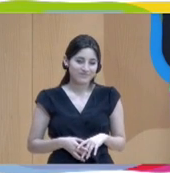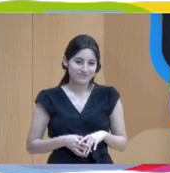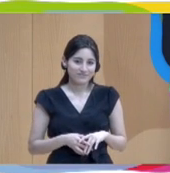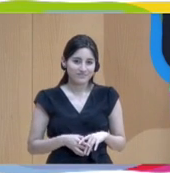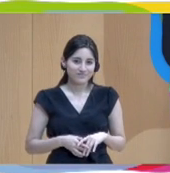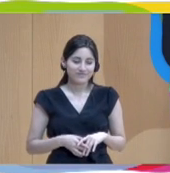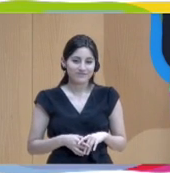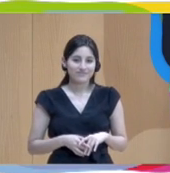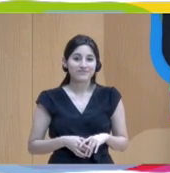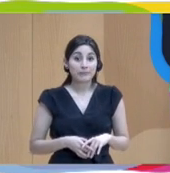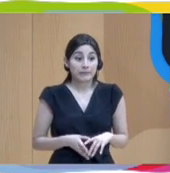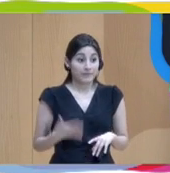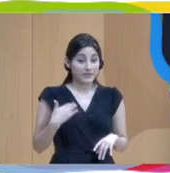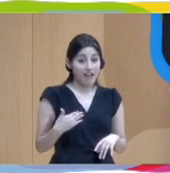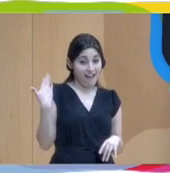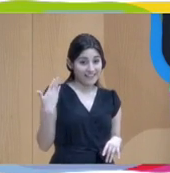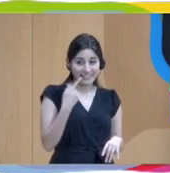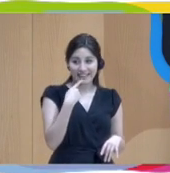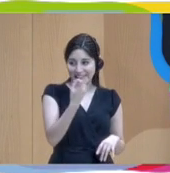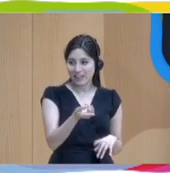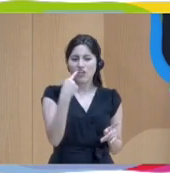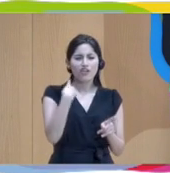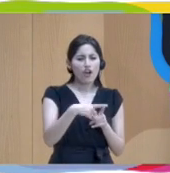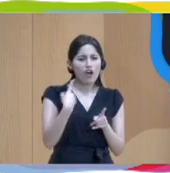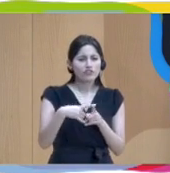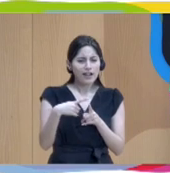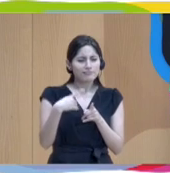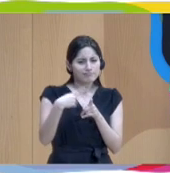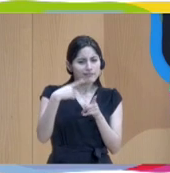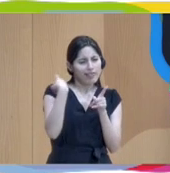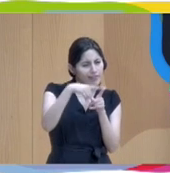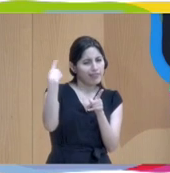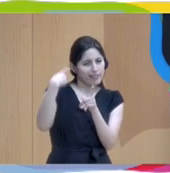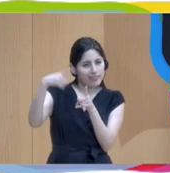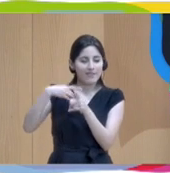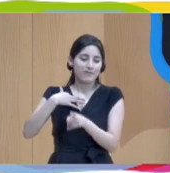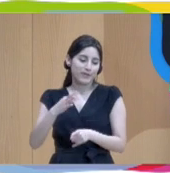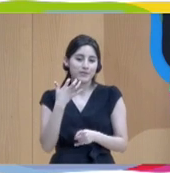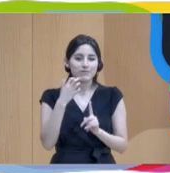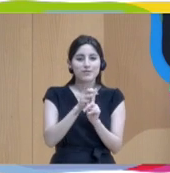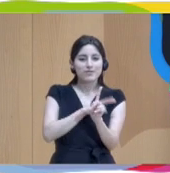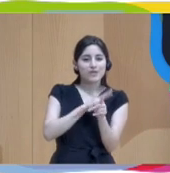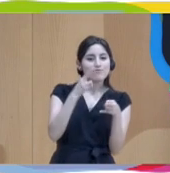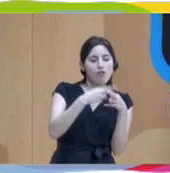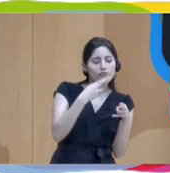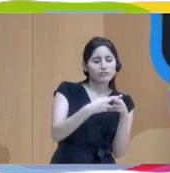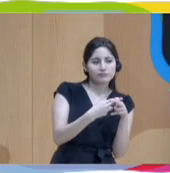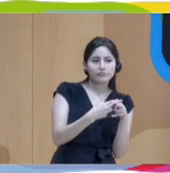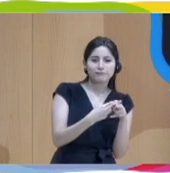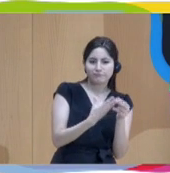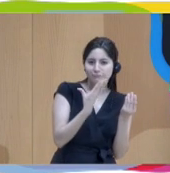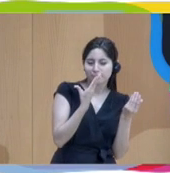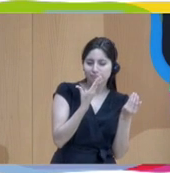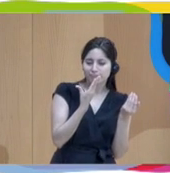Yo decía antes que podemos hacer varias cosas. Desde luego, a nivel político podemos hacer cosas, podemos trabajar.